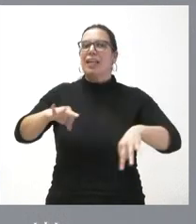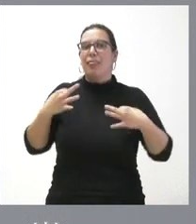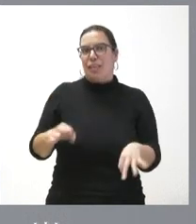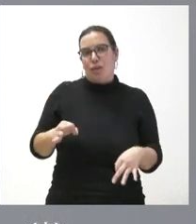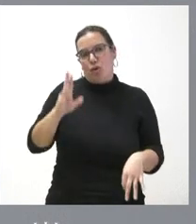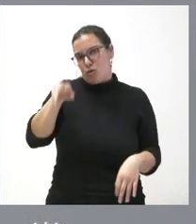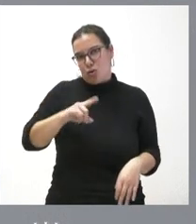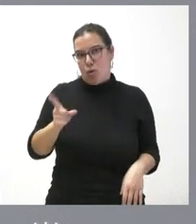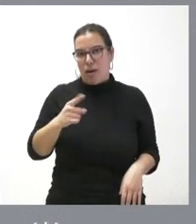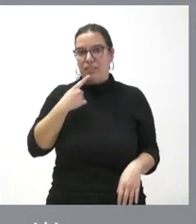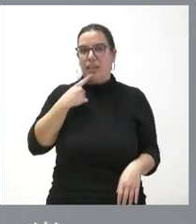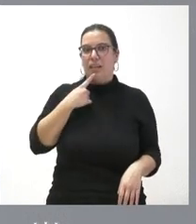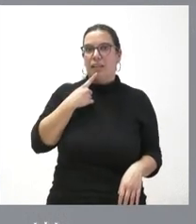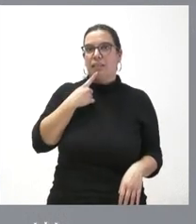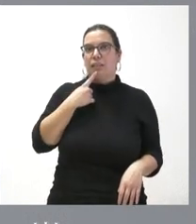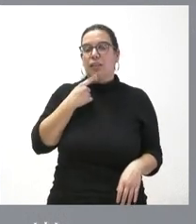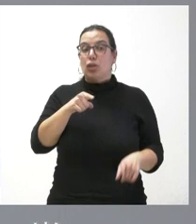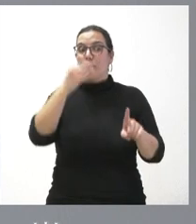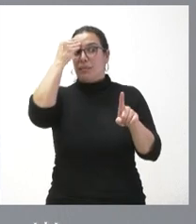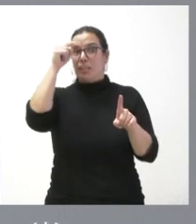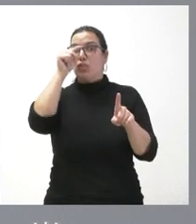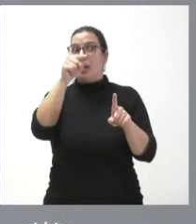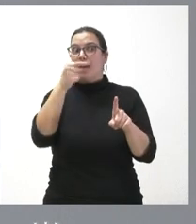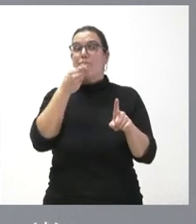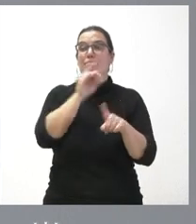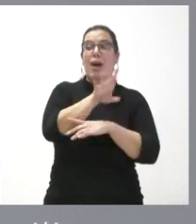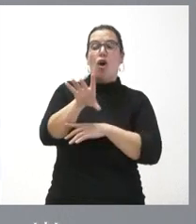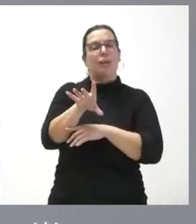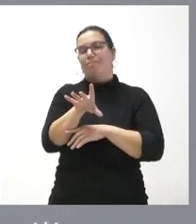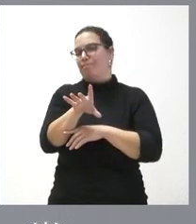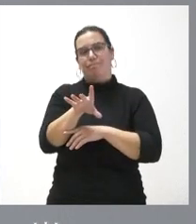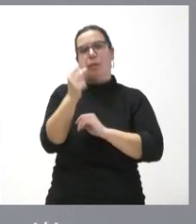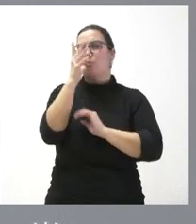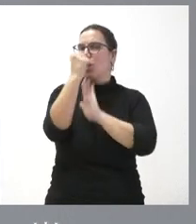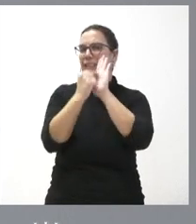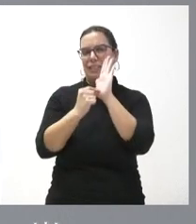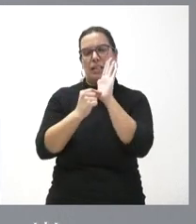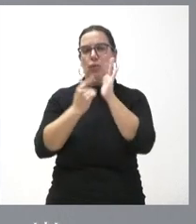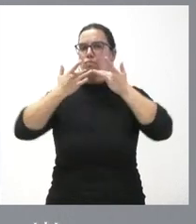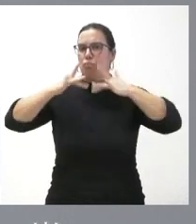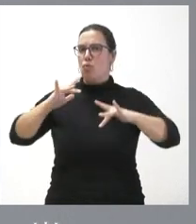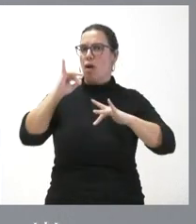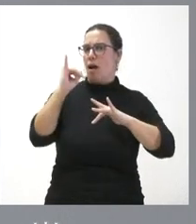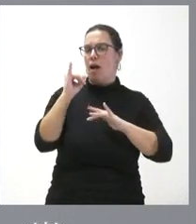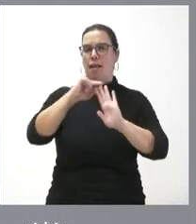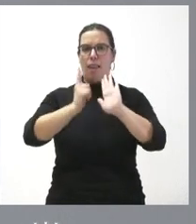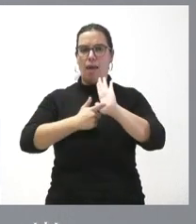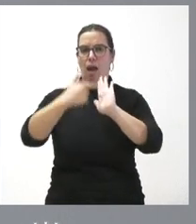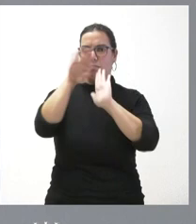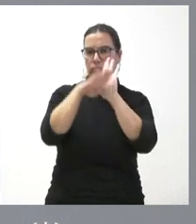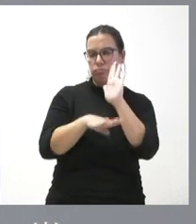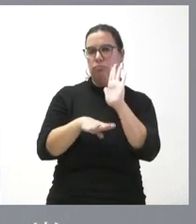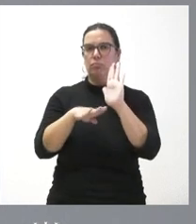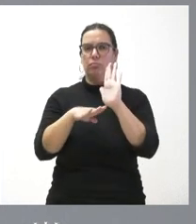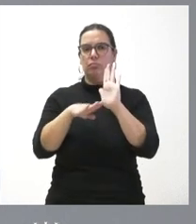de dárselo a quien uno piensa que lo puede hacer mejor sino que hay una serie de parámetros de variables de criterios